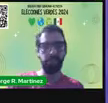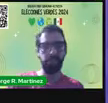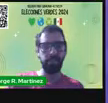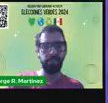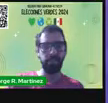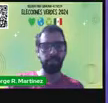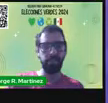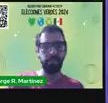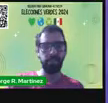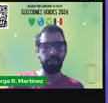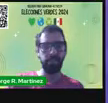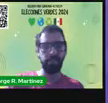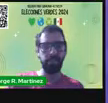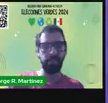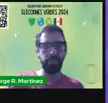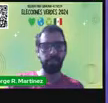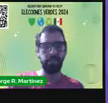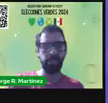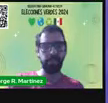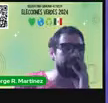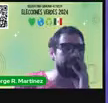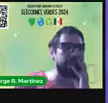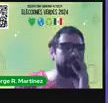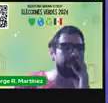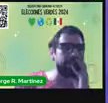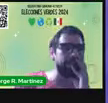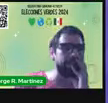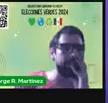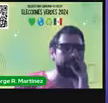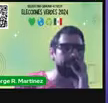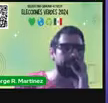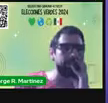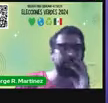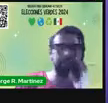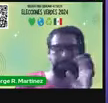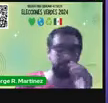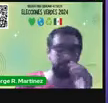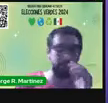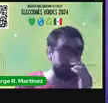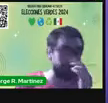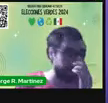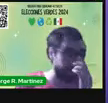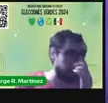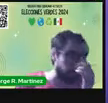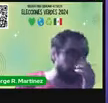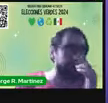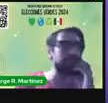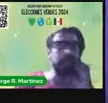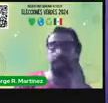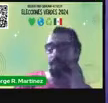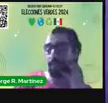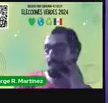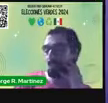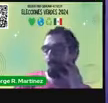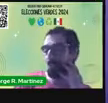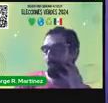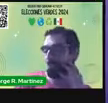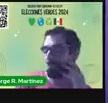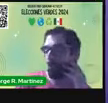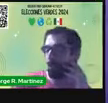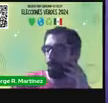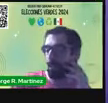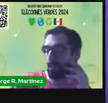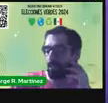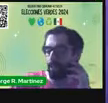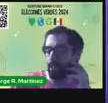Creo que de mis primeras reacciones en general para ti para ti al fin después del debate es de verdad que espero poco y